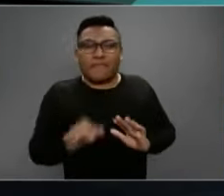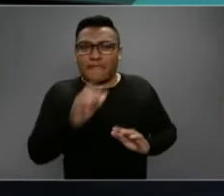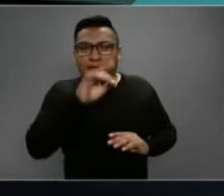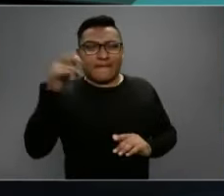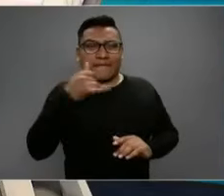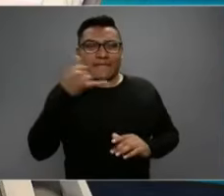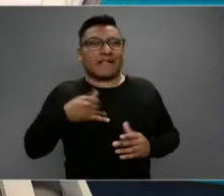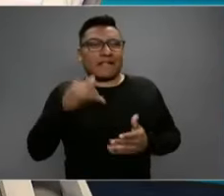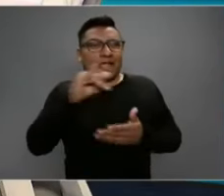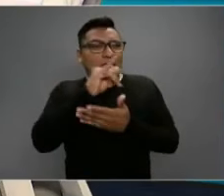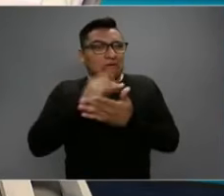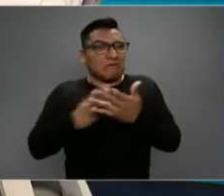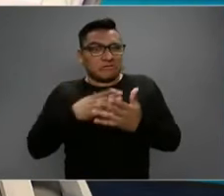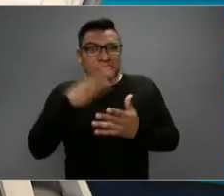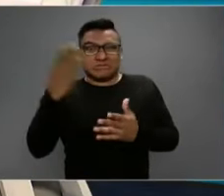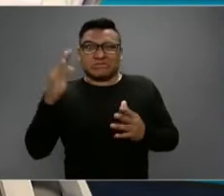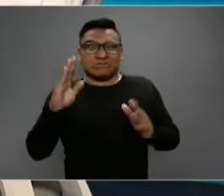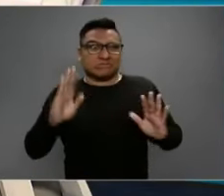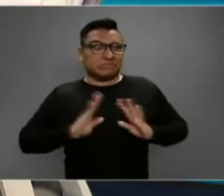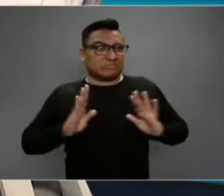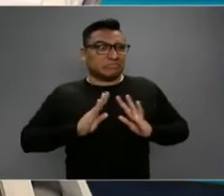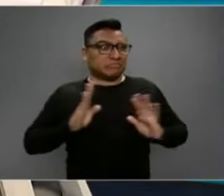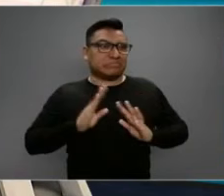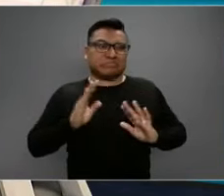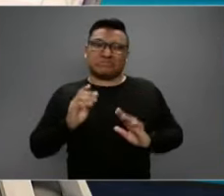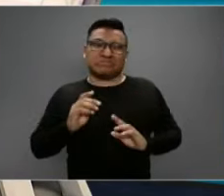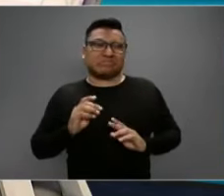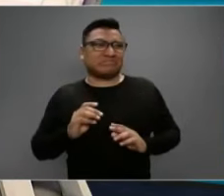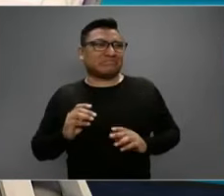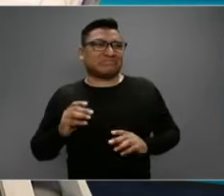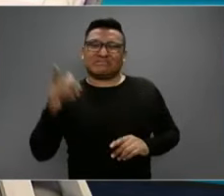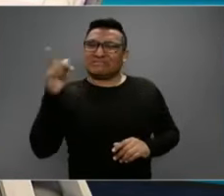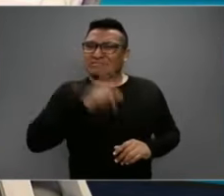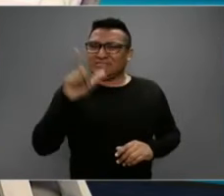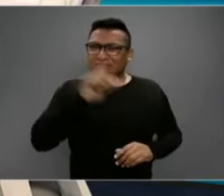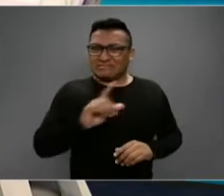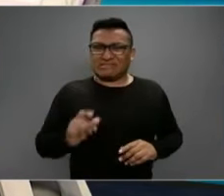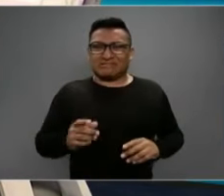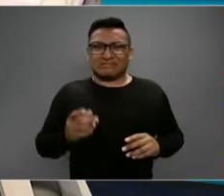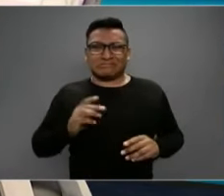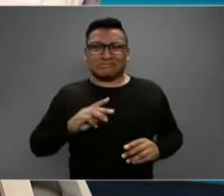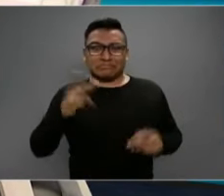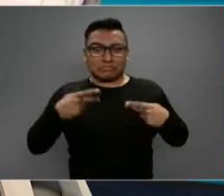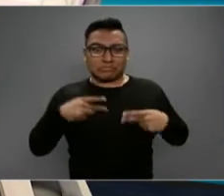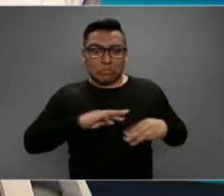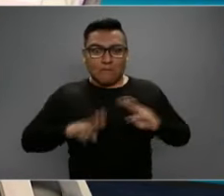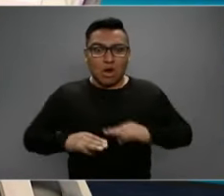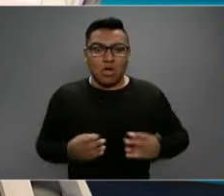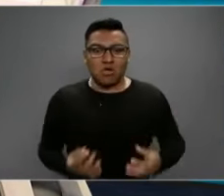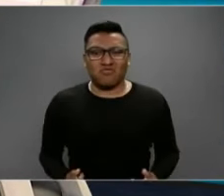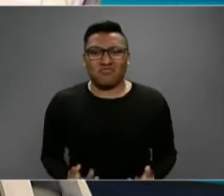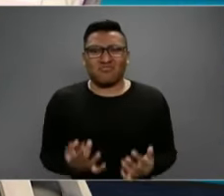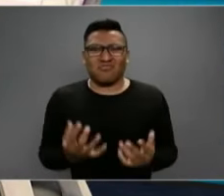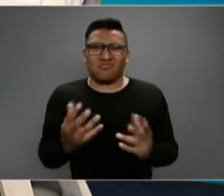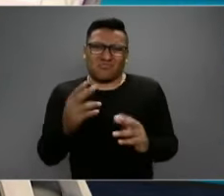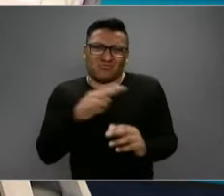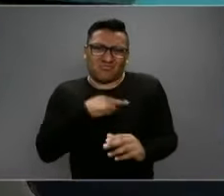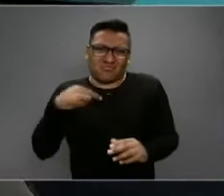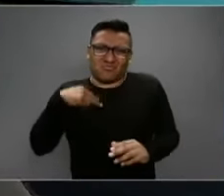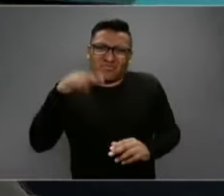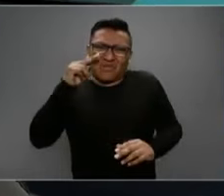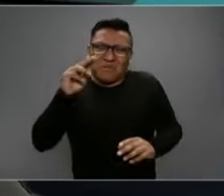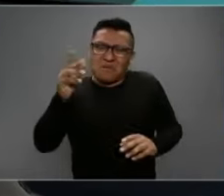vimos imágenes terribles del ejército llevando a la gente a ser incinerada. ¿El virus se contagia?